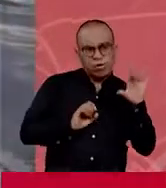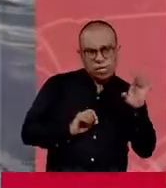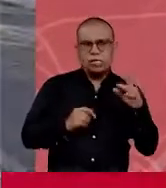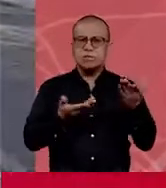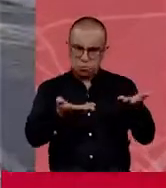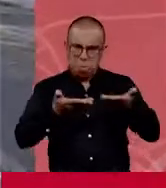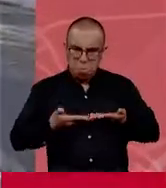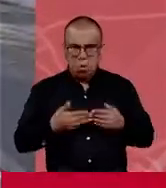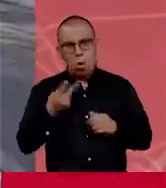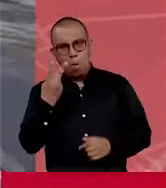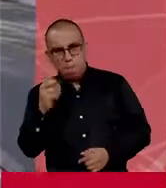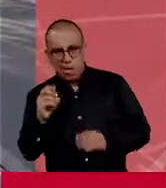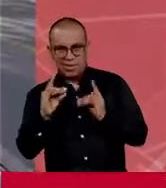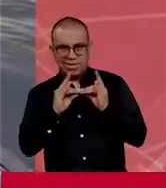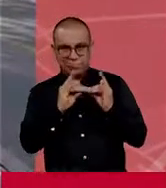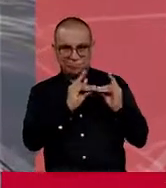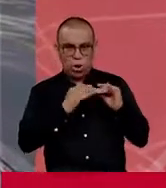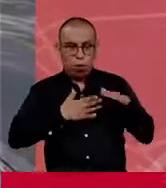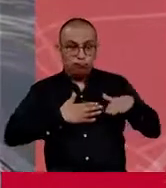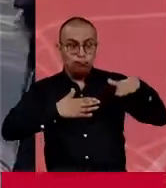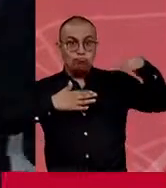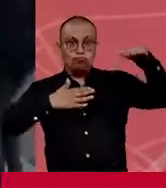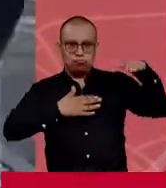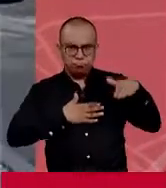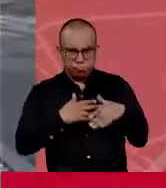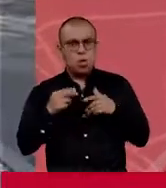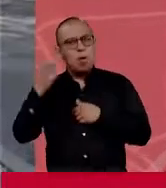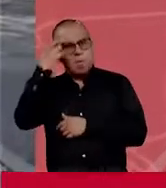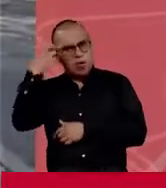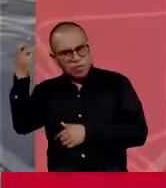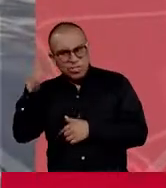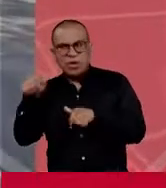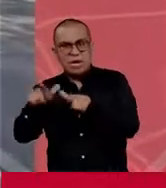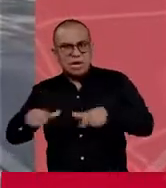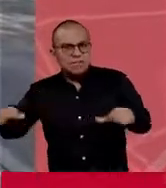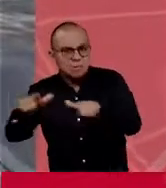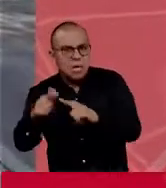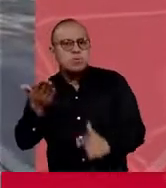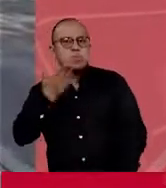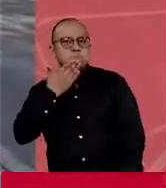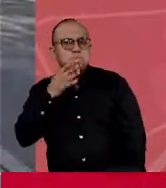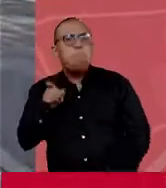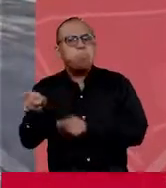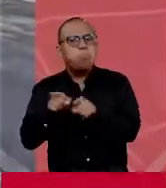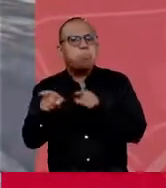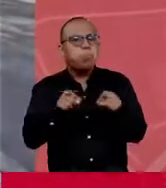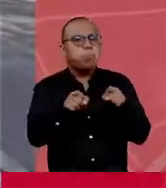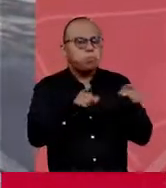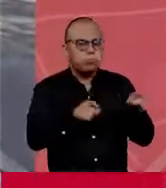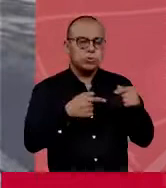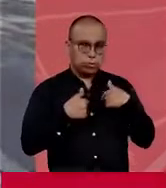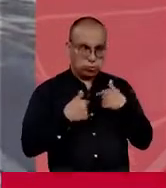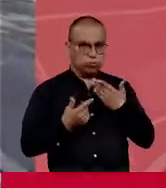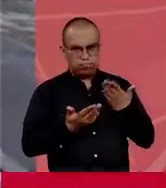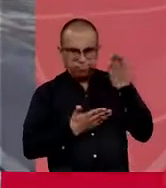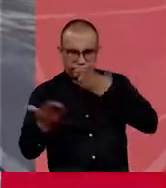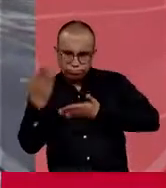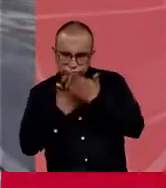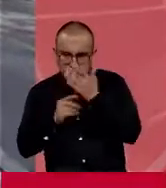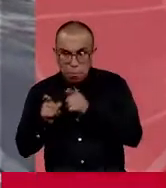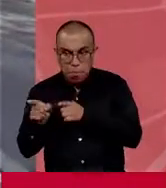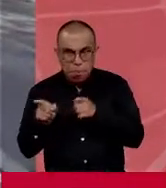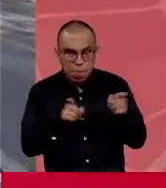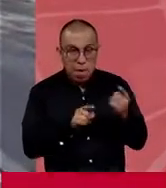yo puedo recibir 20 ventiladores, tengo el personal, tengo el sitio donde poderlos instalar y nosotros lo verificamos previamente.